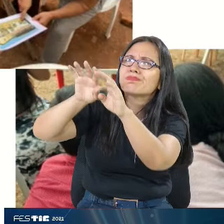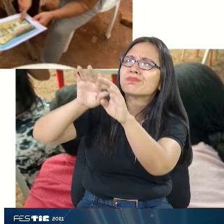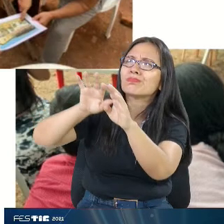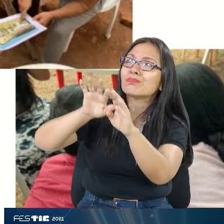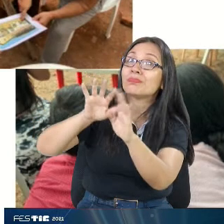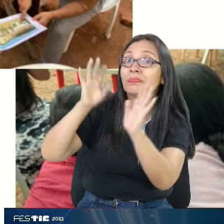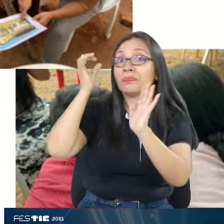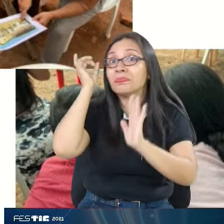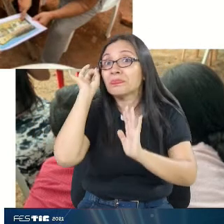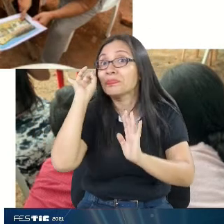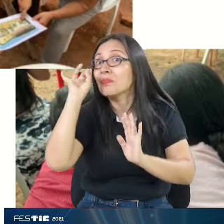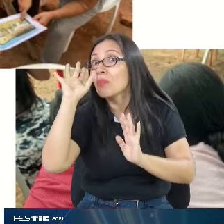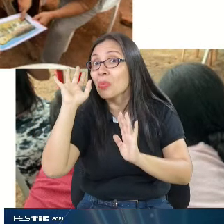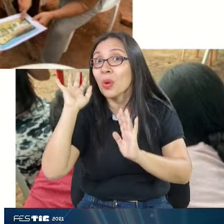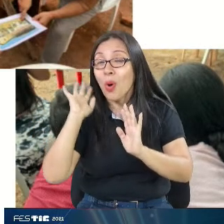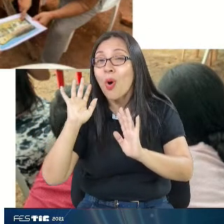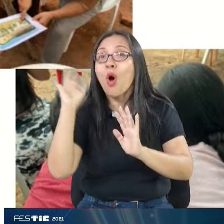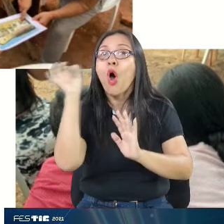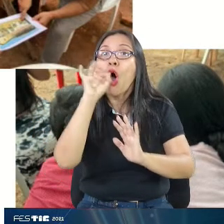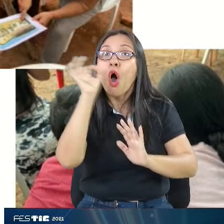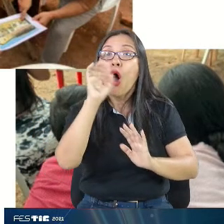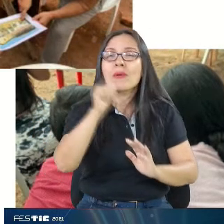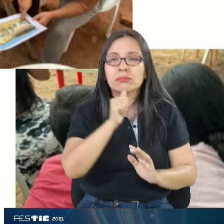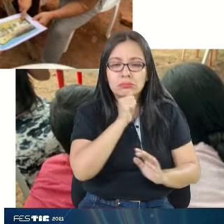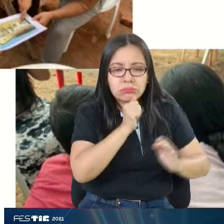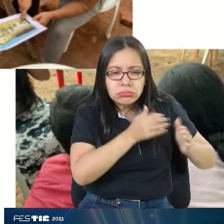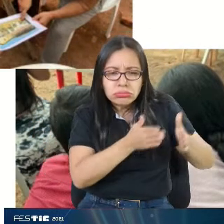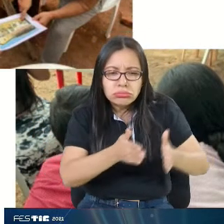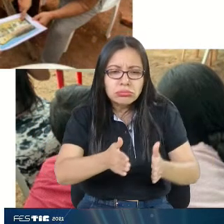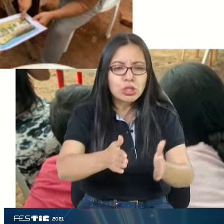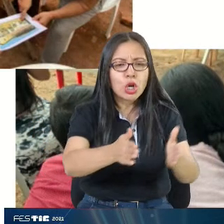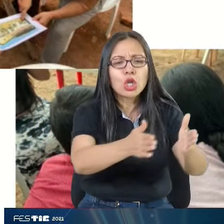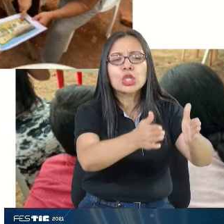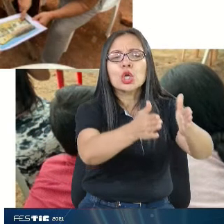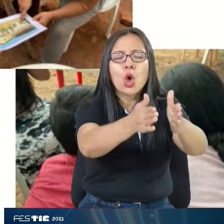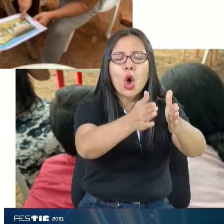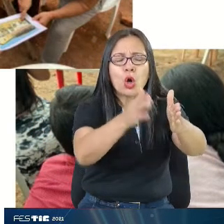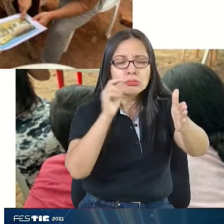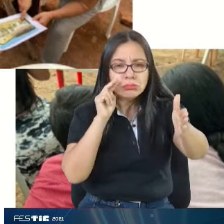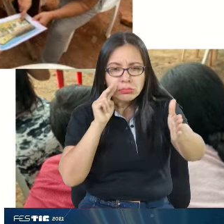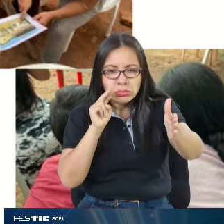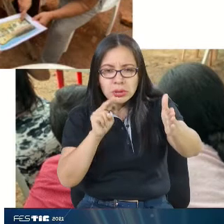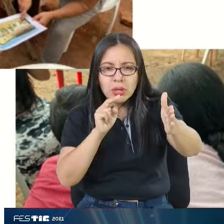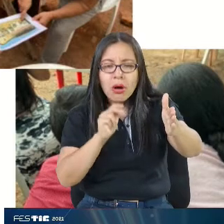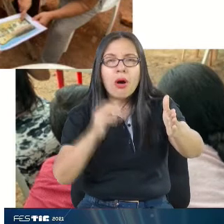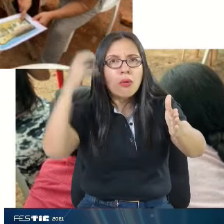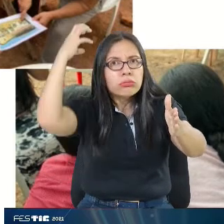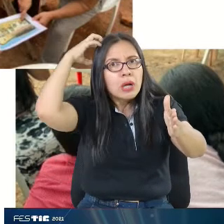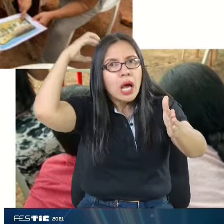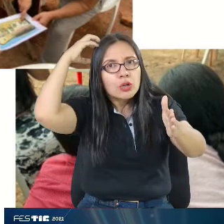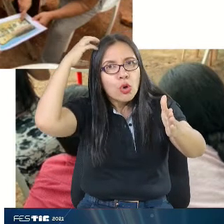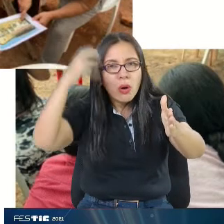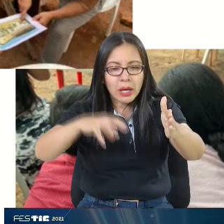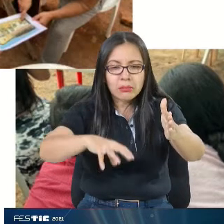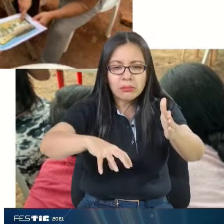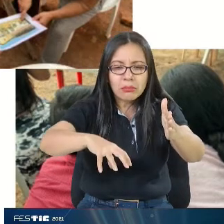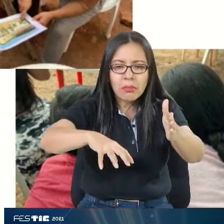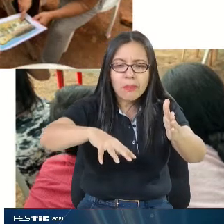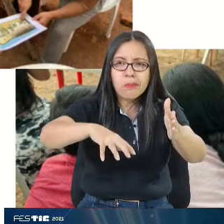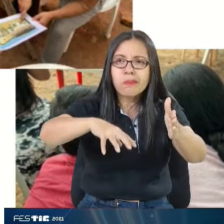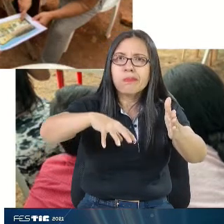el río, eso me puede decir el nivel hasta donde ha llegado. Y a través de experiencias